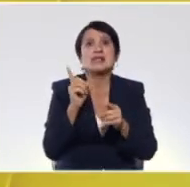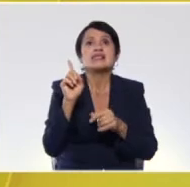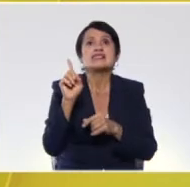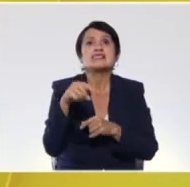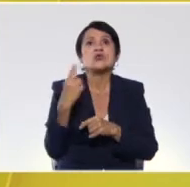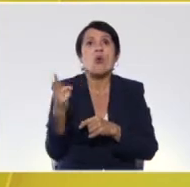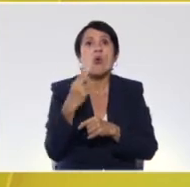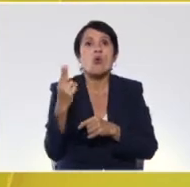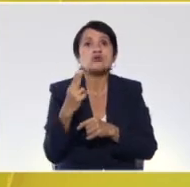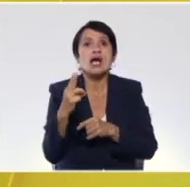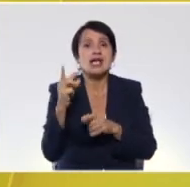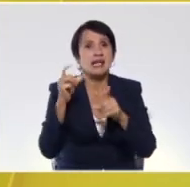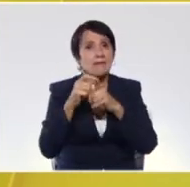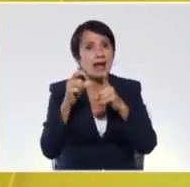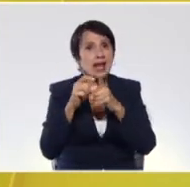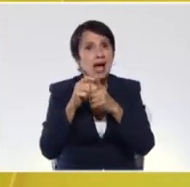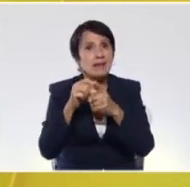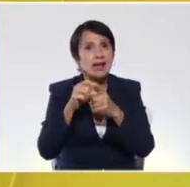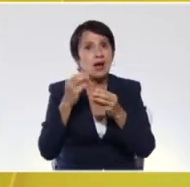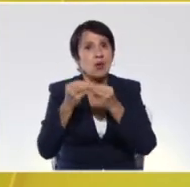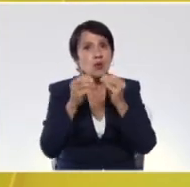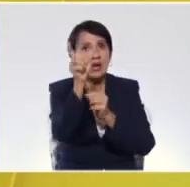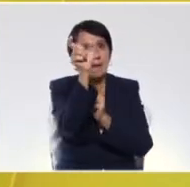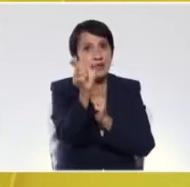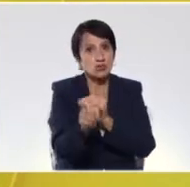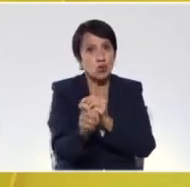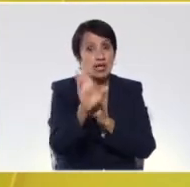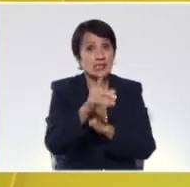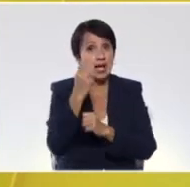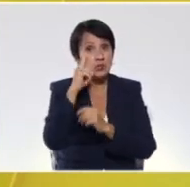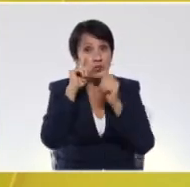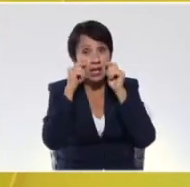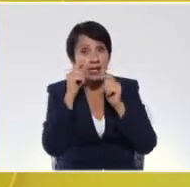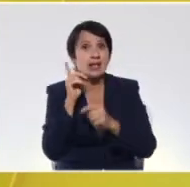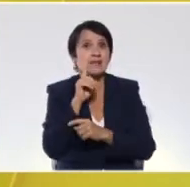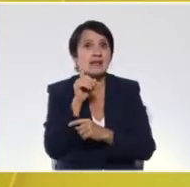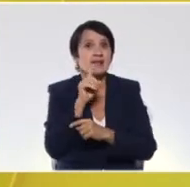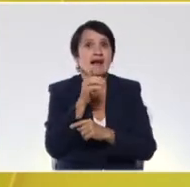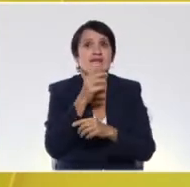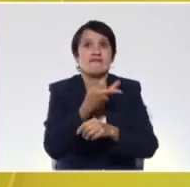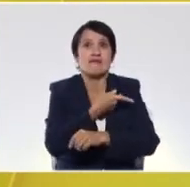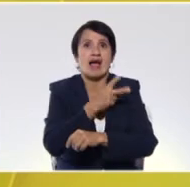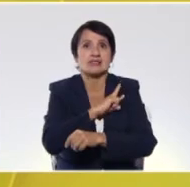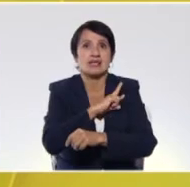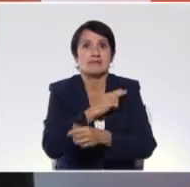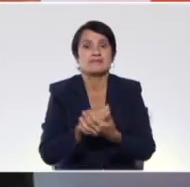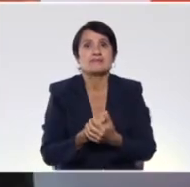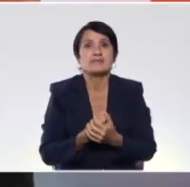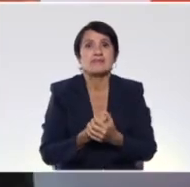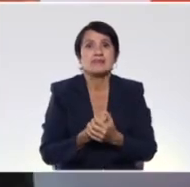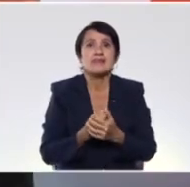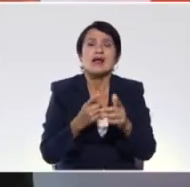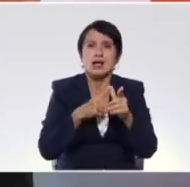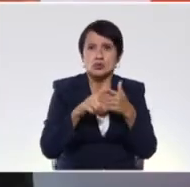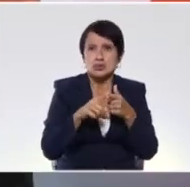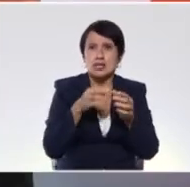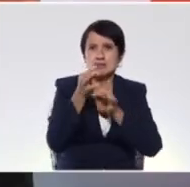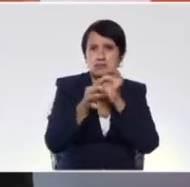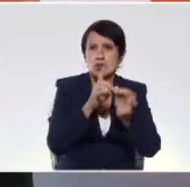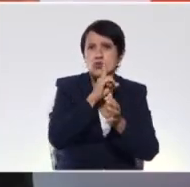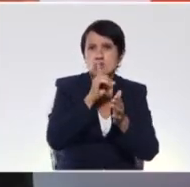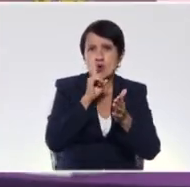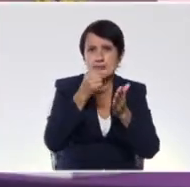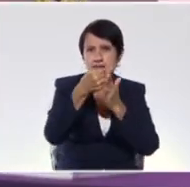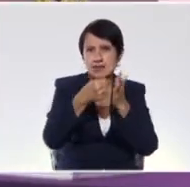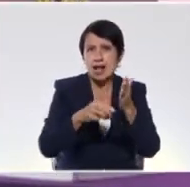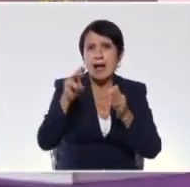usa esa metáfora para referirse a una persona que está llorando de manera falsa. Fíjate que acabas de nombrar algo muy importante